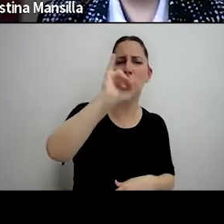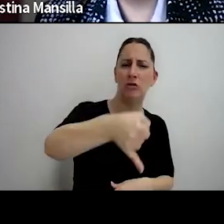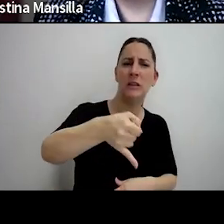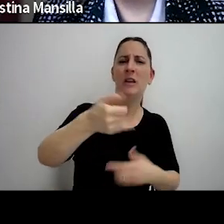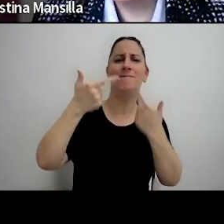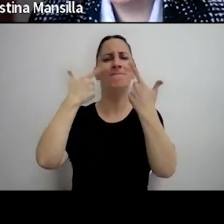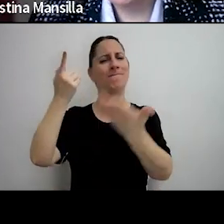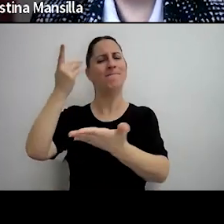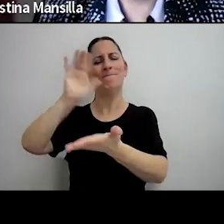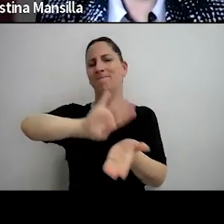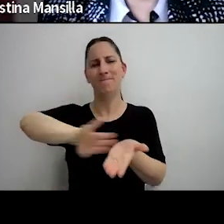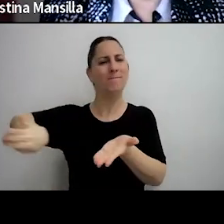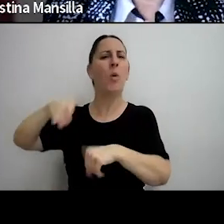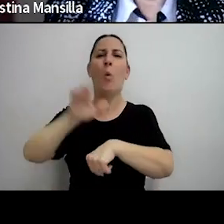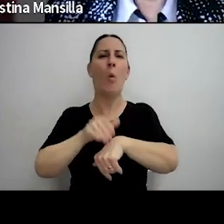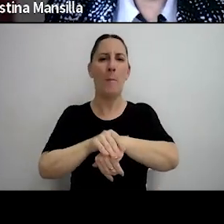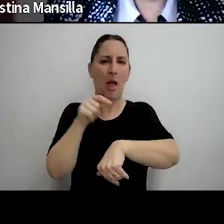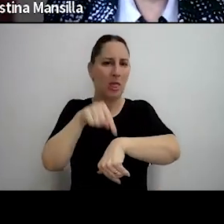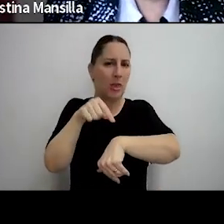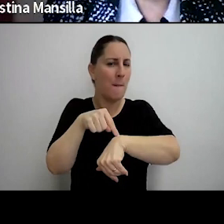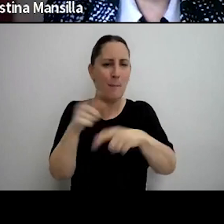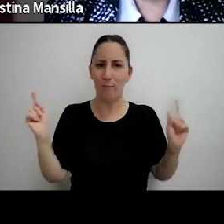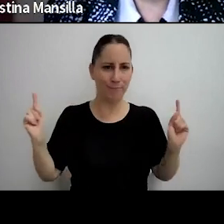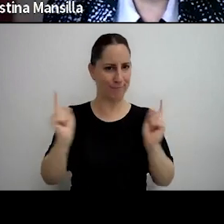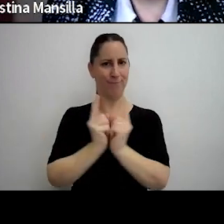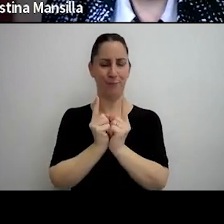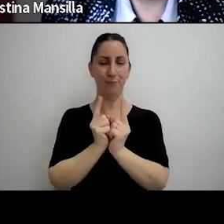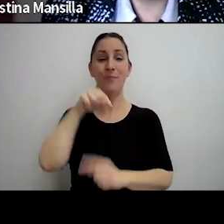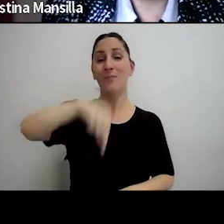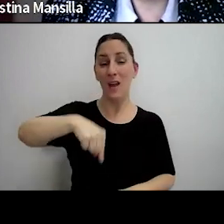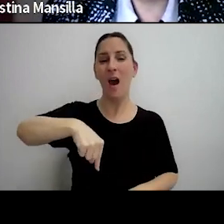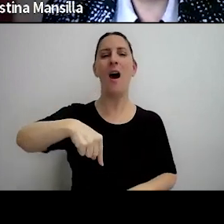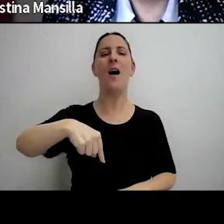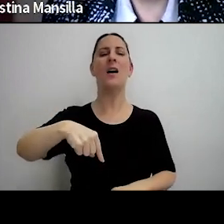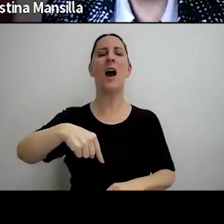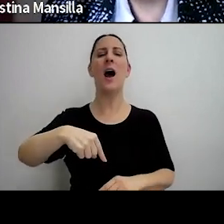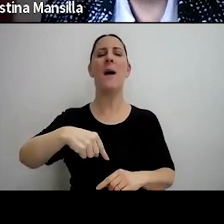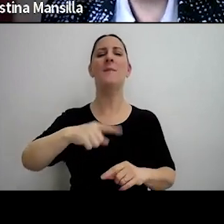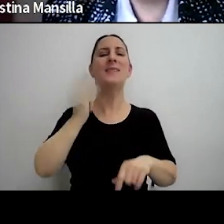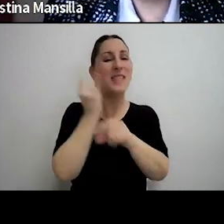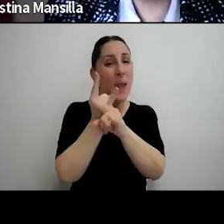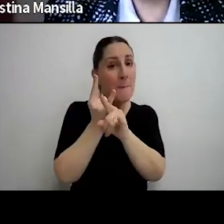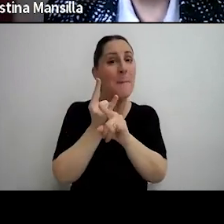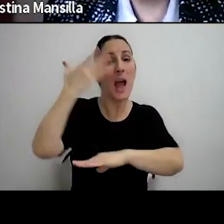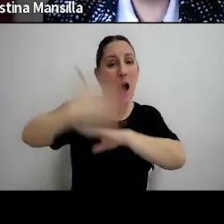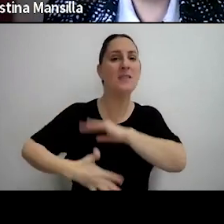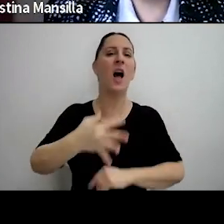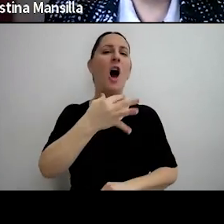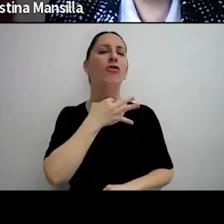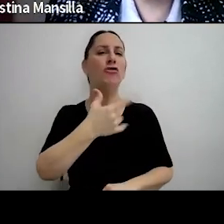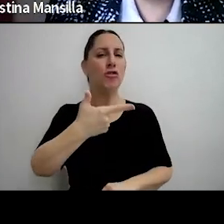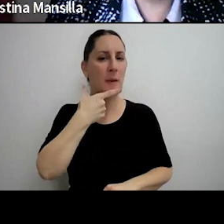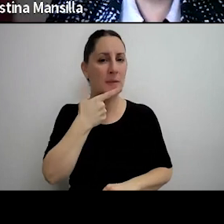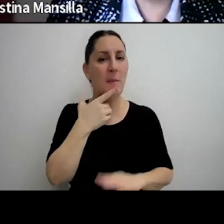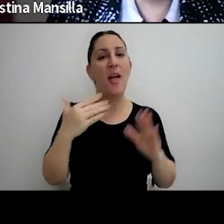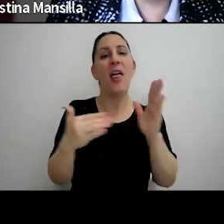y cuáles no por el tiempo que tenemos. En esta oportunidad, como siempre, los cortes son agosto o septiembre, de acuerdo a